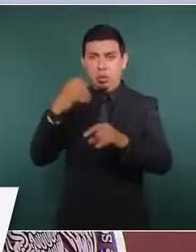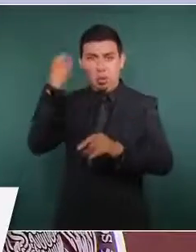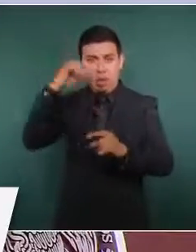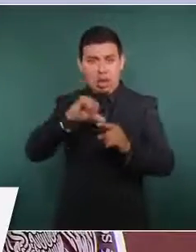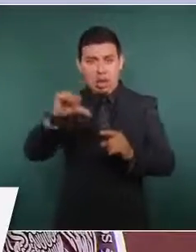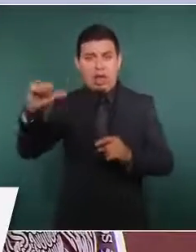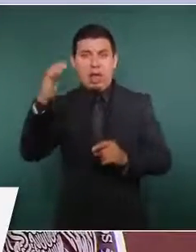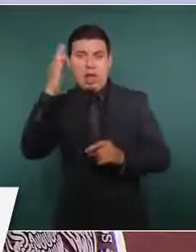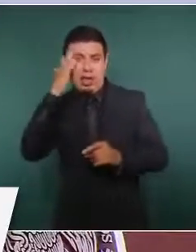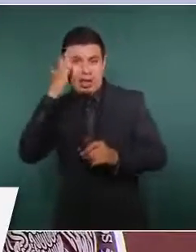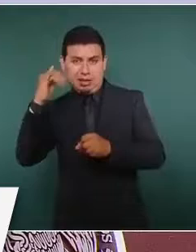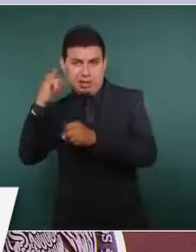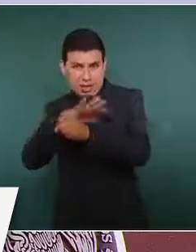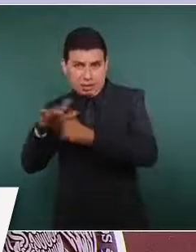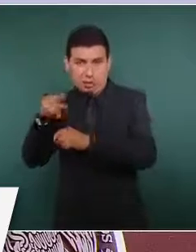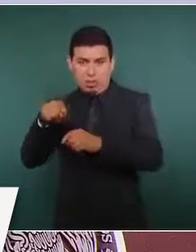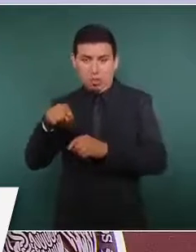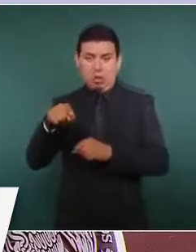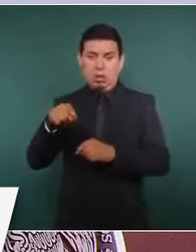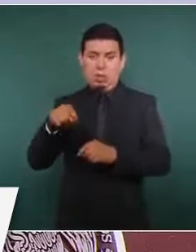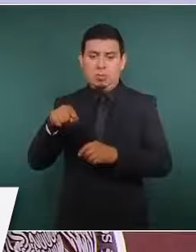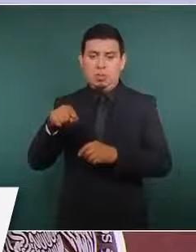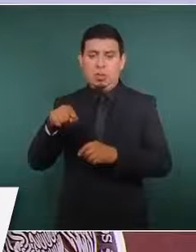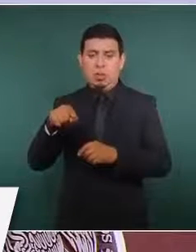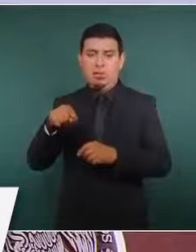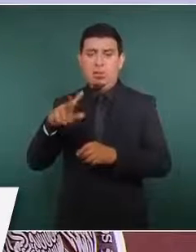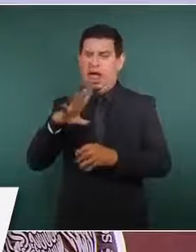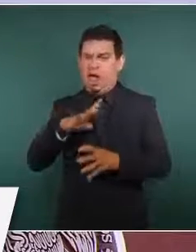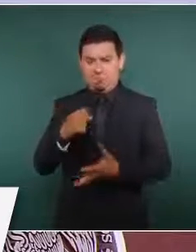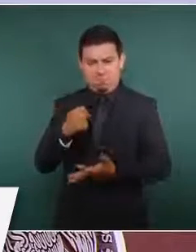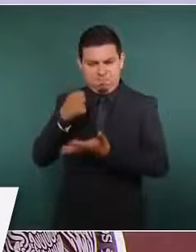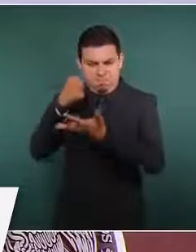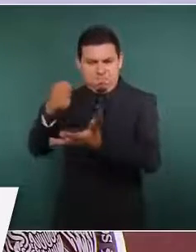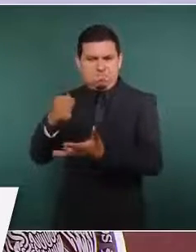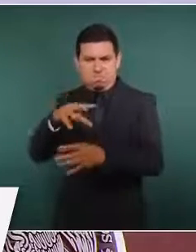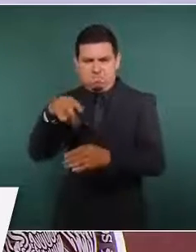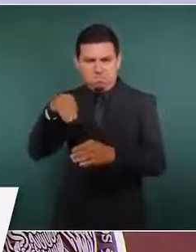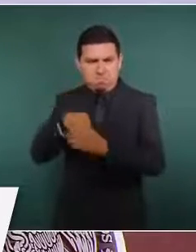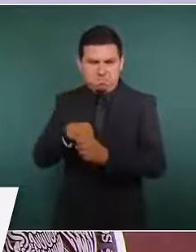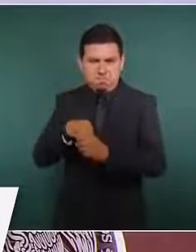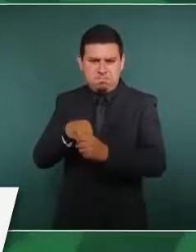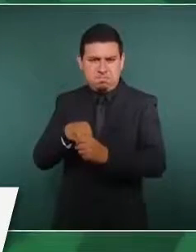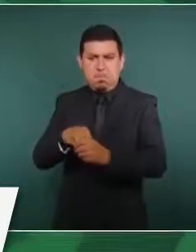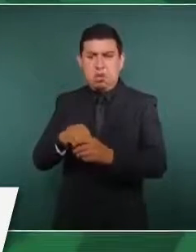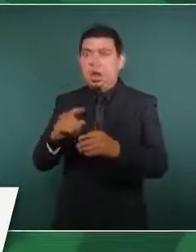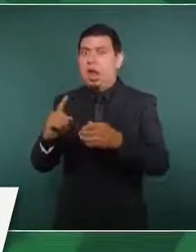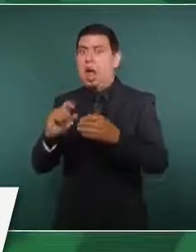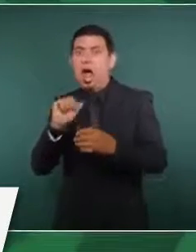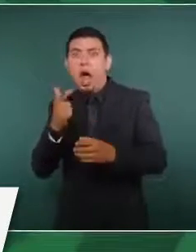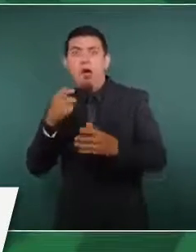Oaxaca al Istmo tiene todos los recursos, no hay ningún problema.